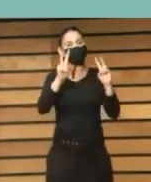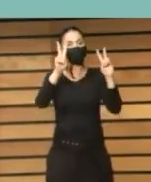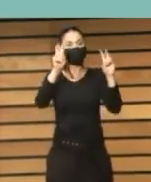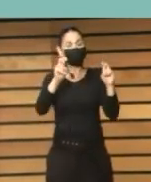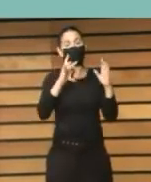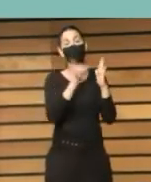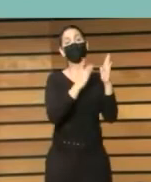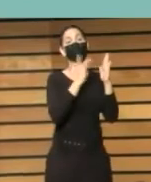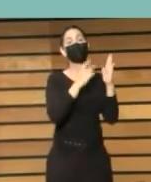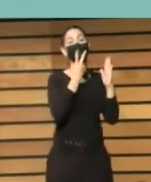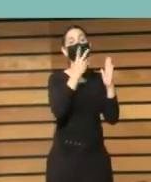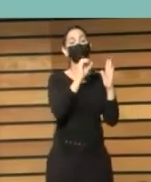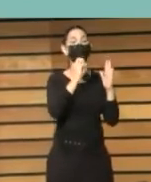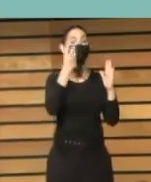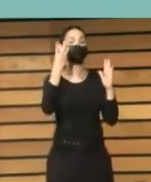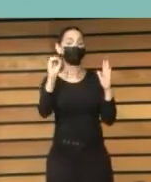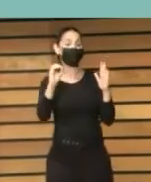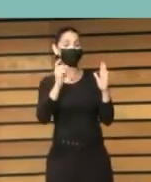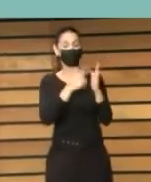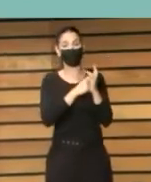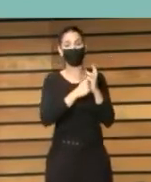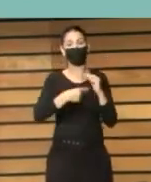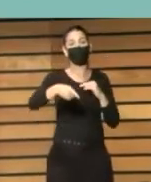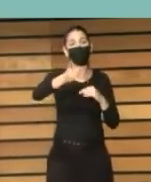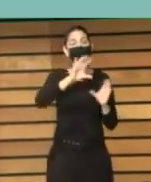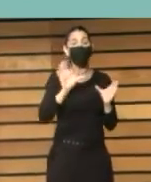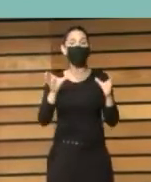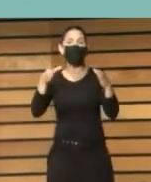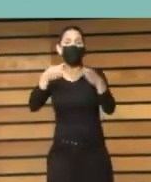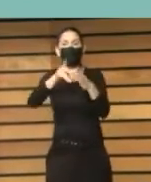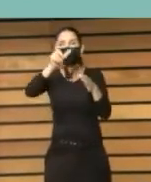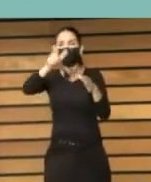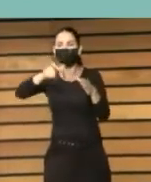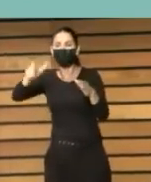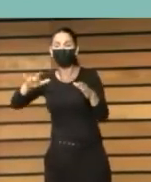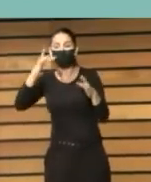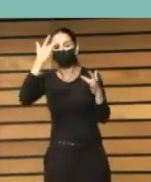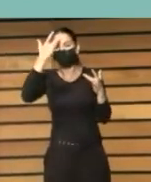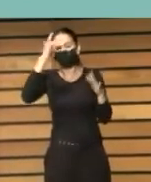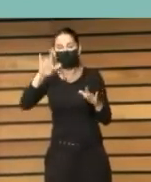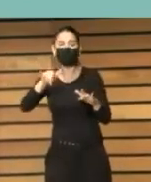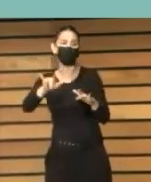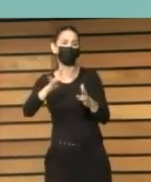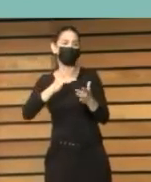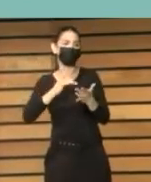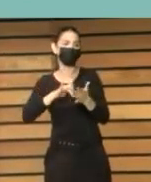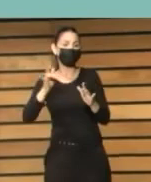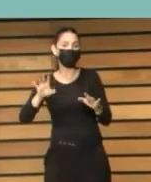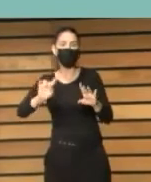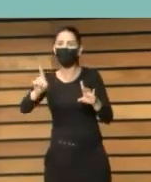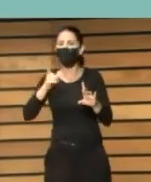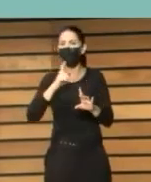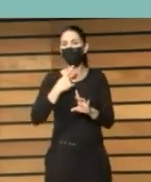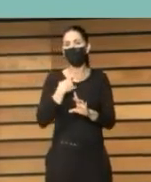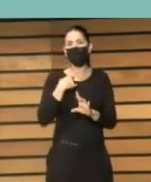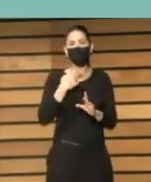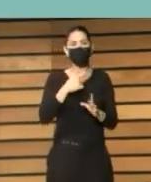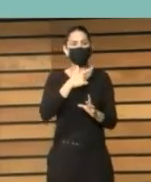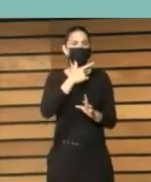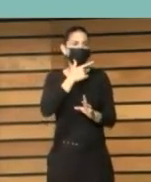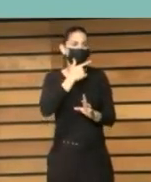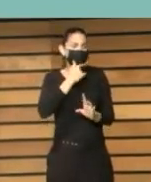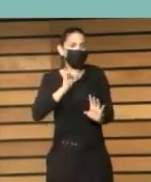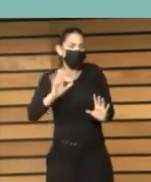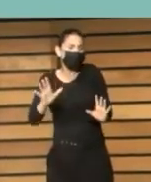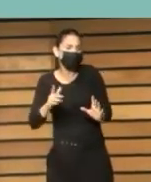agenda 2030 en las bibliotecas nos encontramos con un colectivo tan sensibilizado a priori que no fue tan complicado donde viene lo